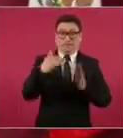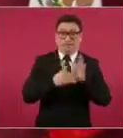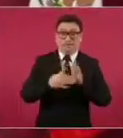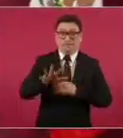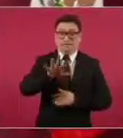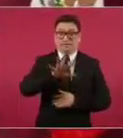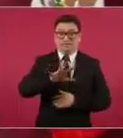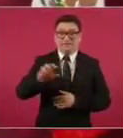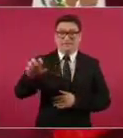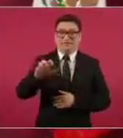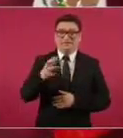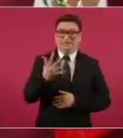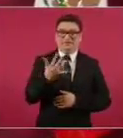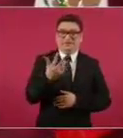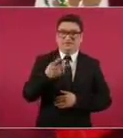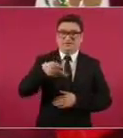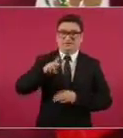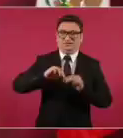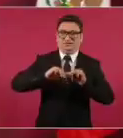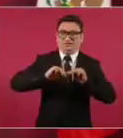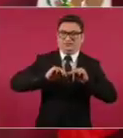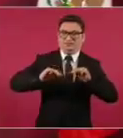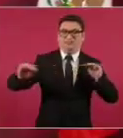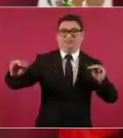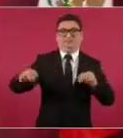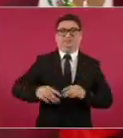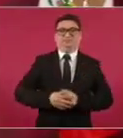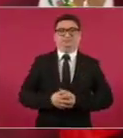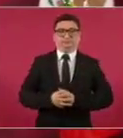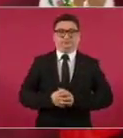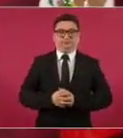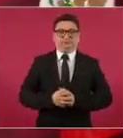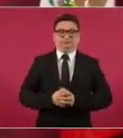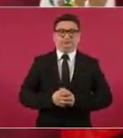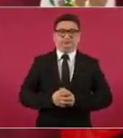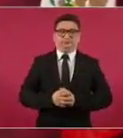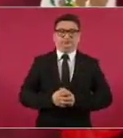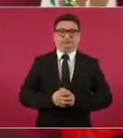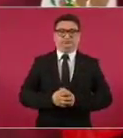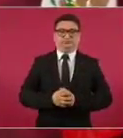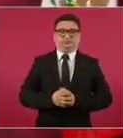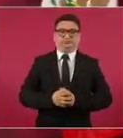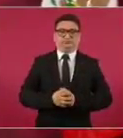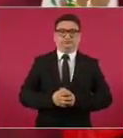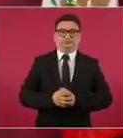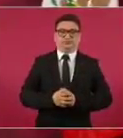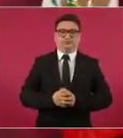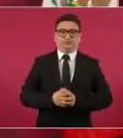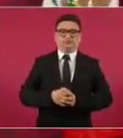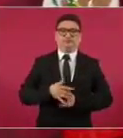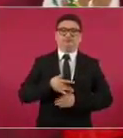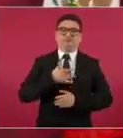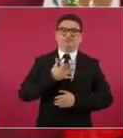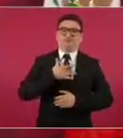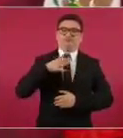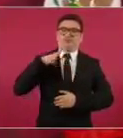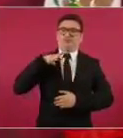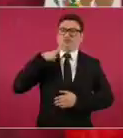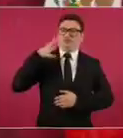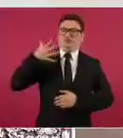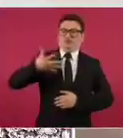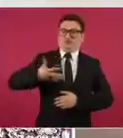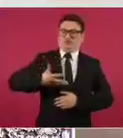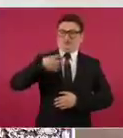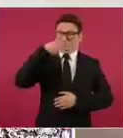kilómetros, es un orgullo de